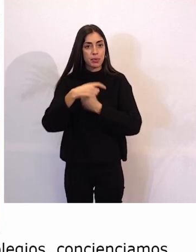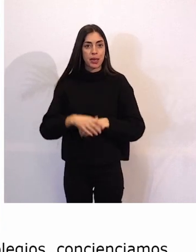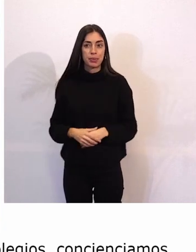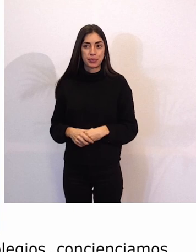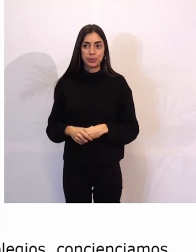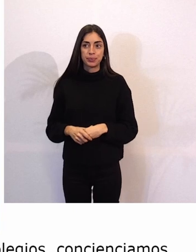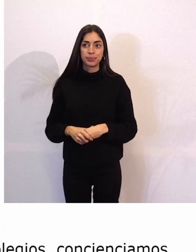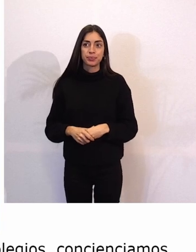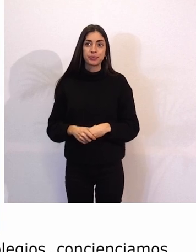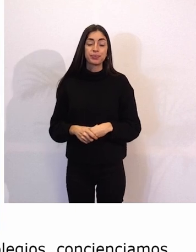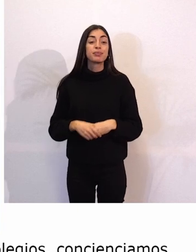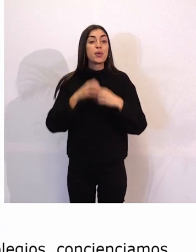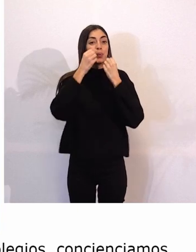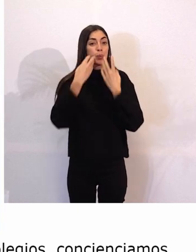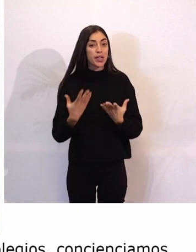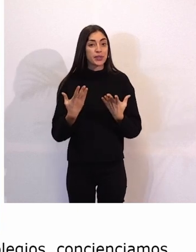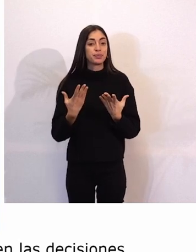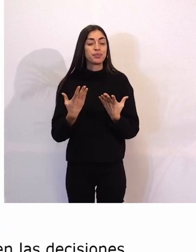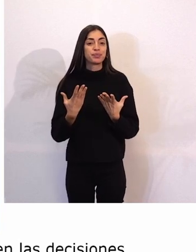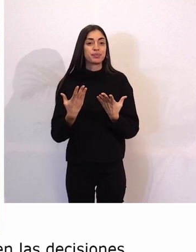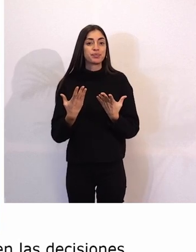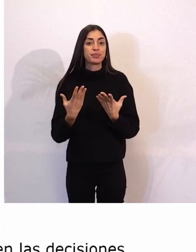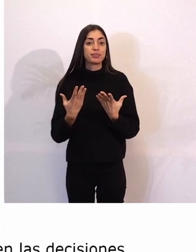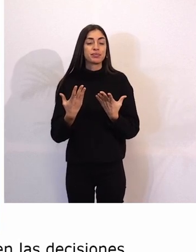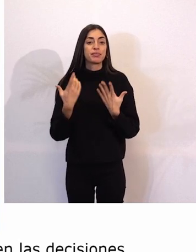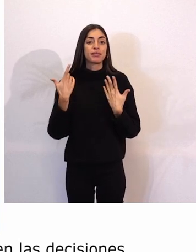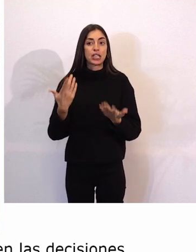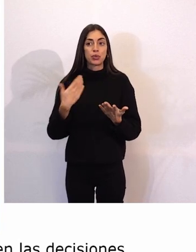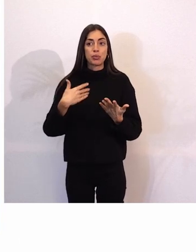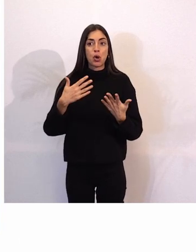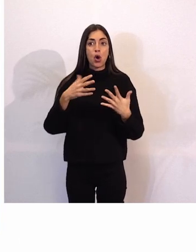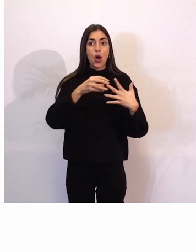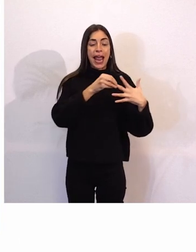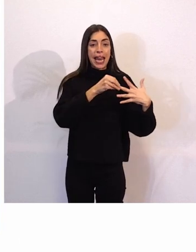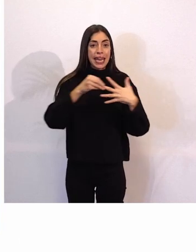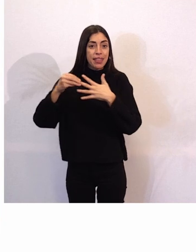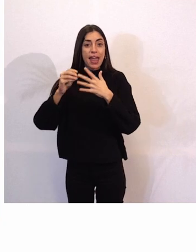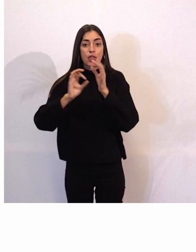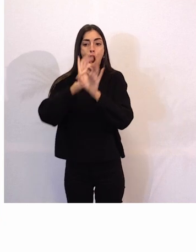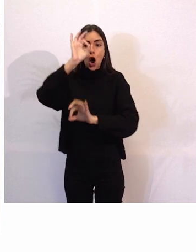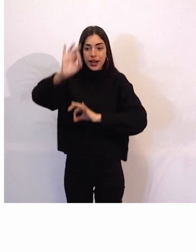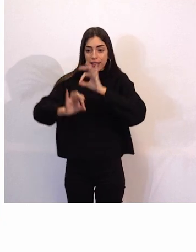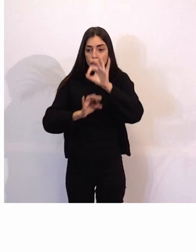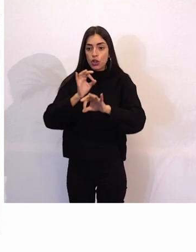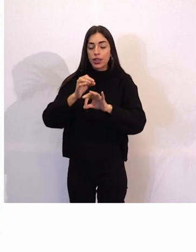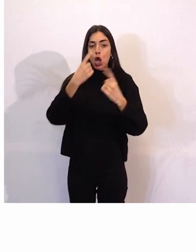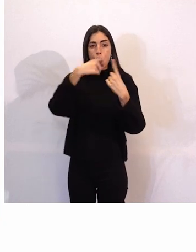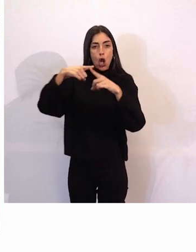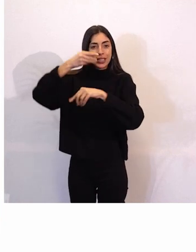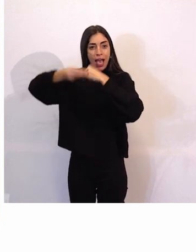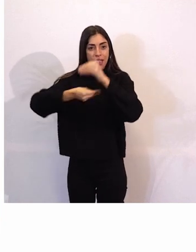Bueno, creo que esto es liderar las organizaciones, hacer cosas por ser líderes y motivar